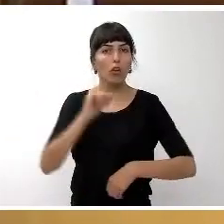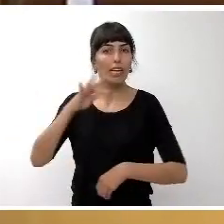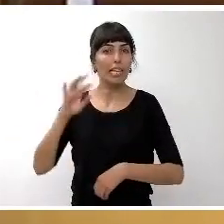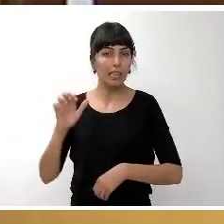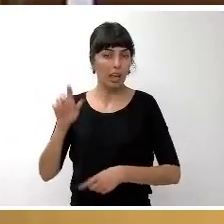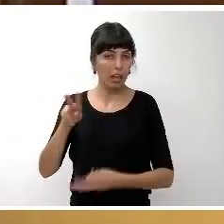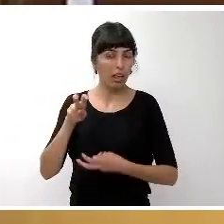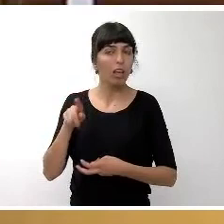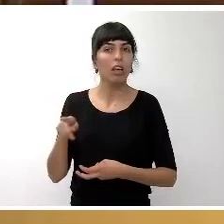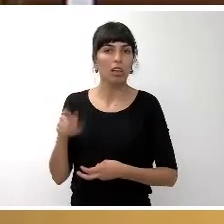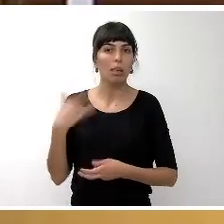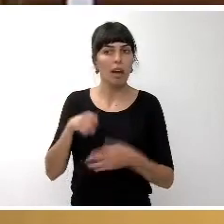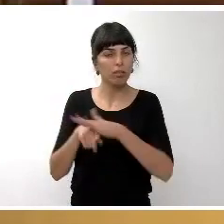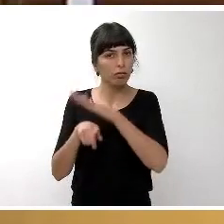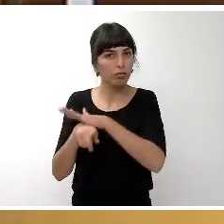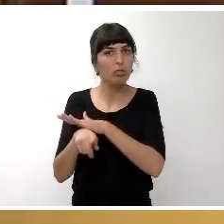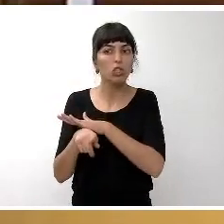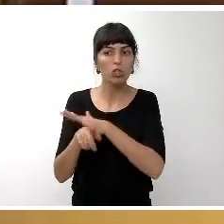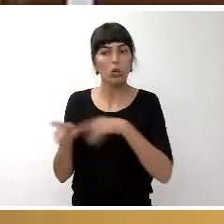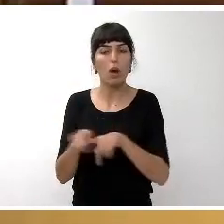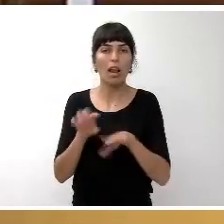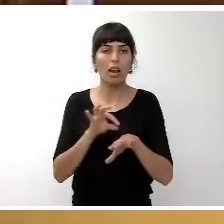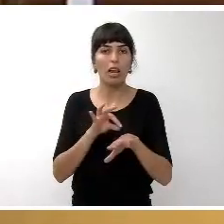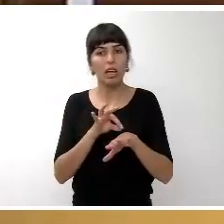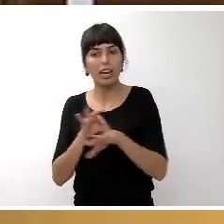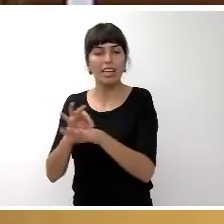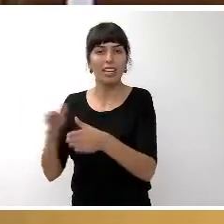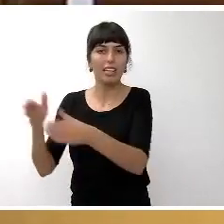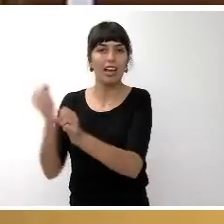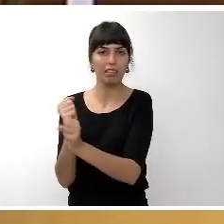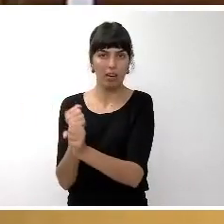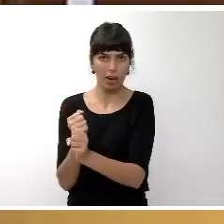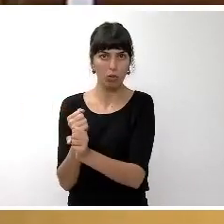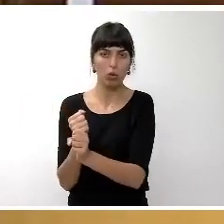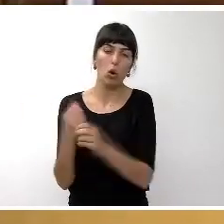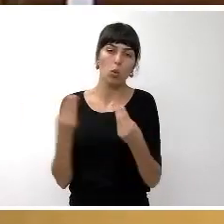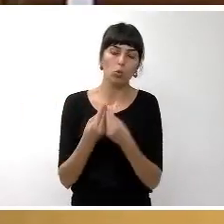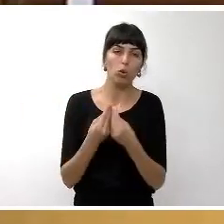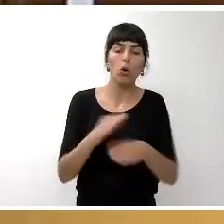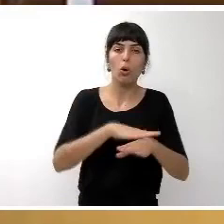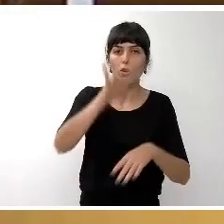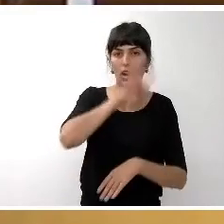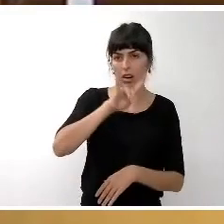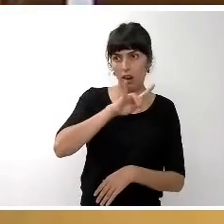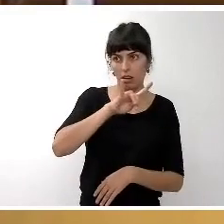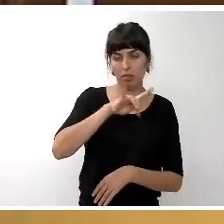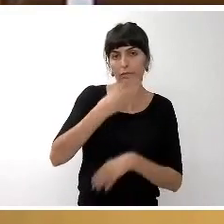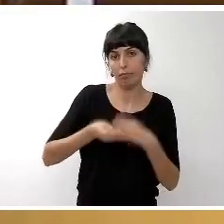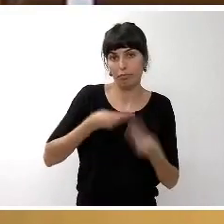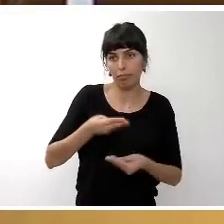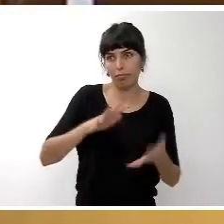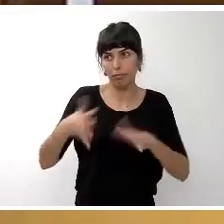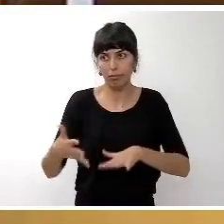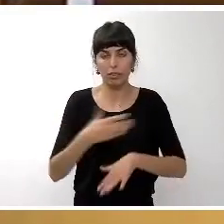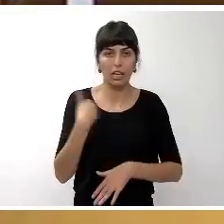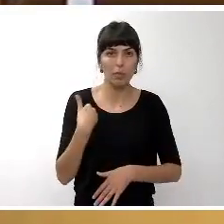pleno, y esa es una línea de trabajo que de manera coordinada vamos a hacer con el gobierno de Canarias, eso también es un cambio de modelo respecto a la inversión para tener